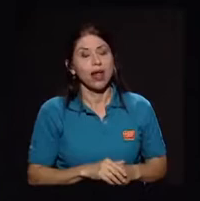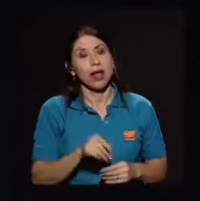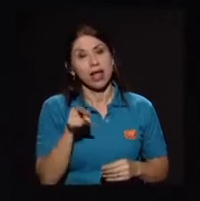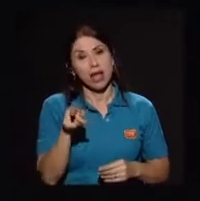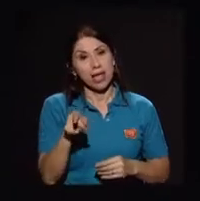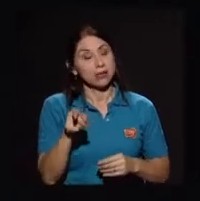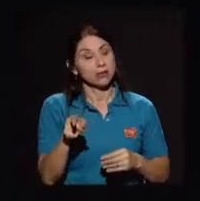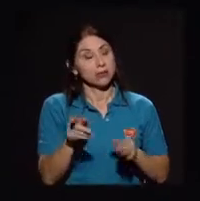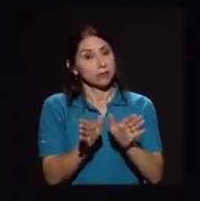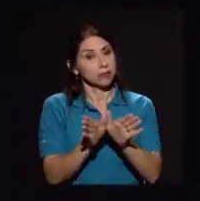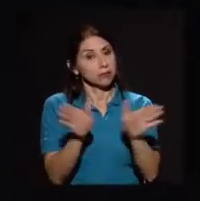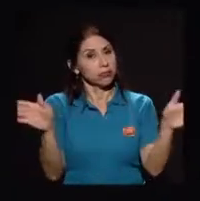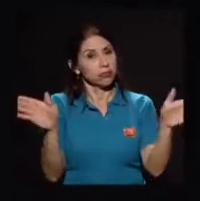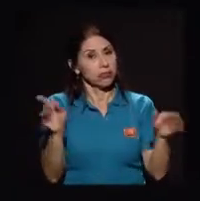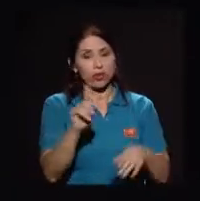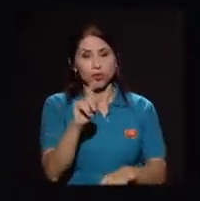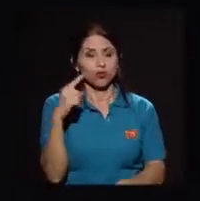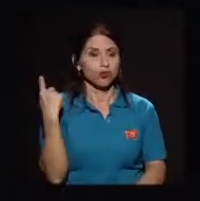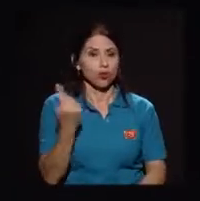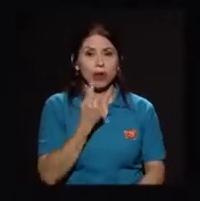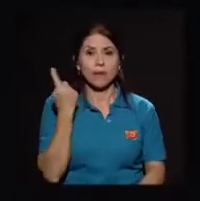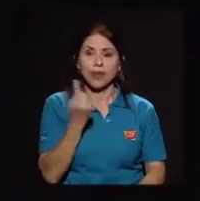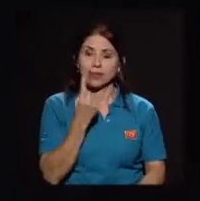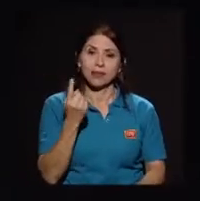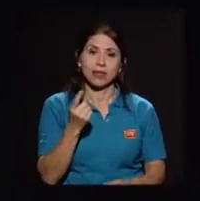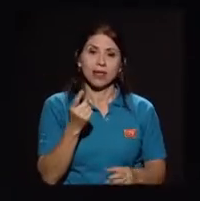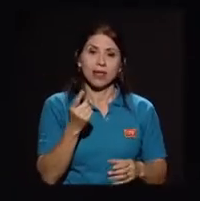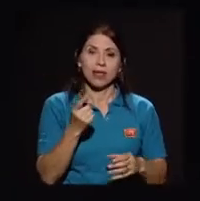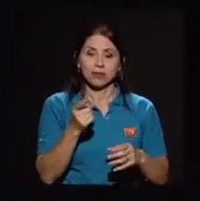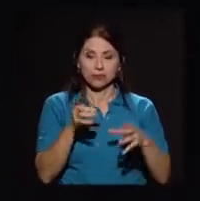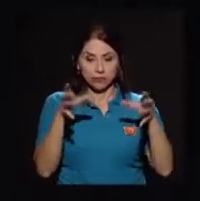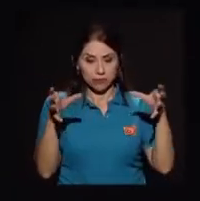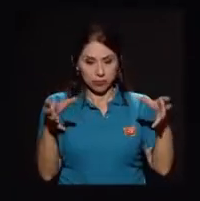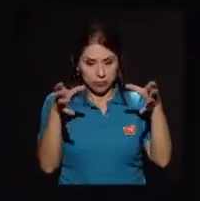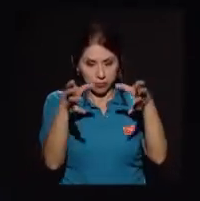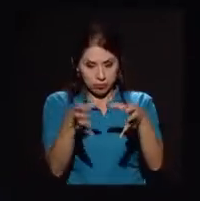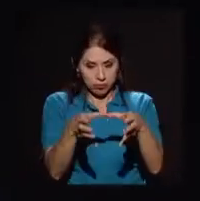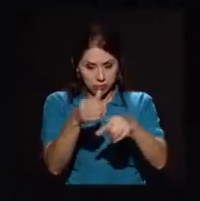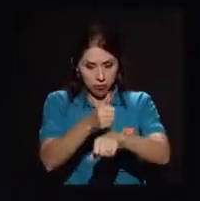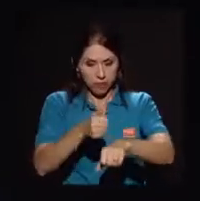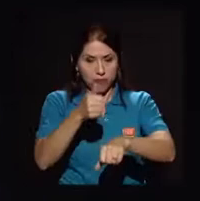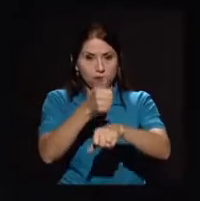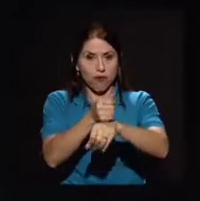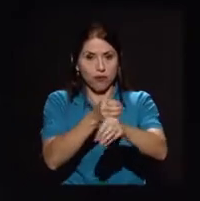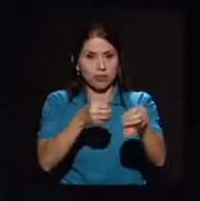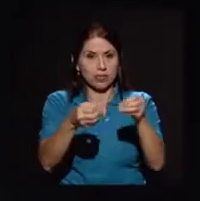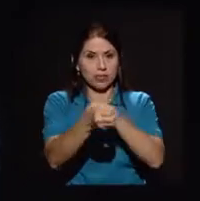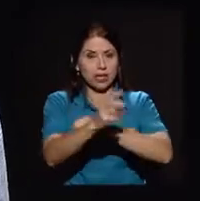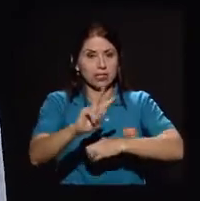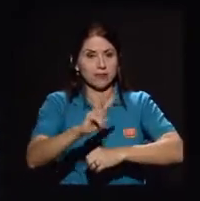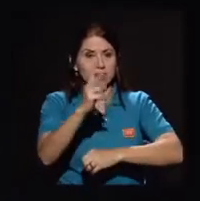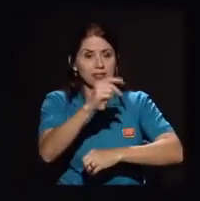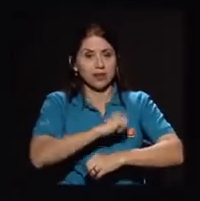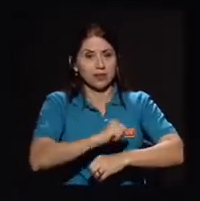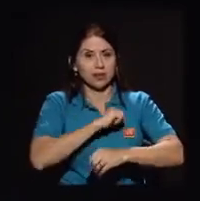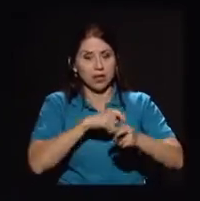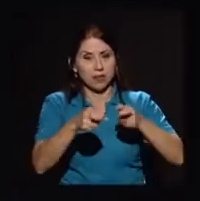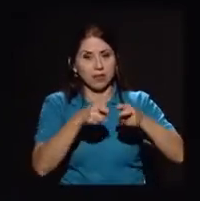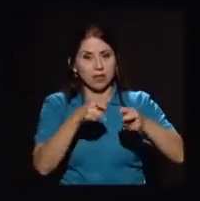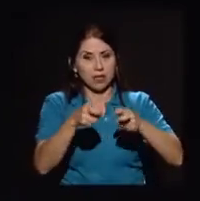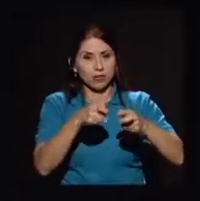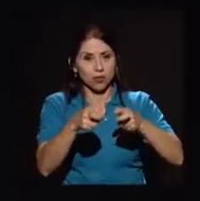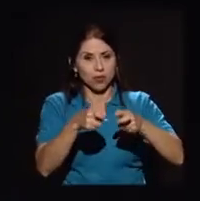dimensión amplia, no solo el aparato de vicerrectoría de administración y sus oficinas, sino a la amplitud de donde